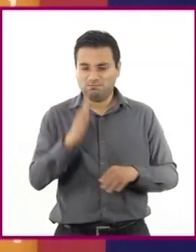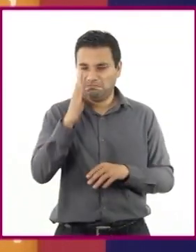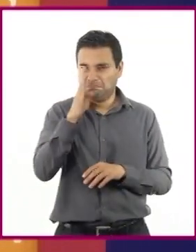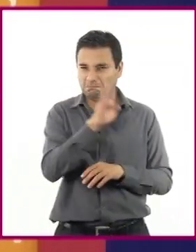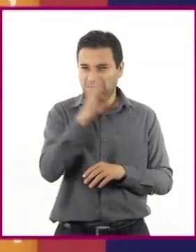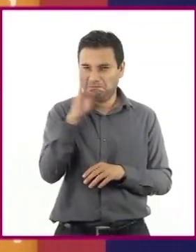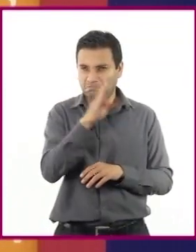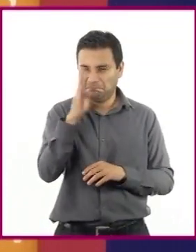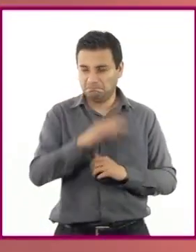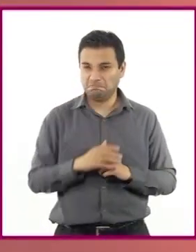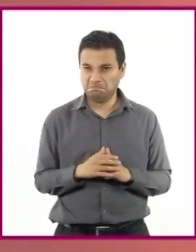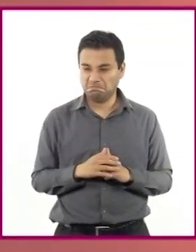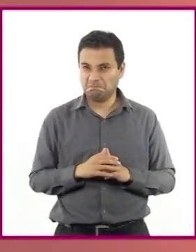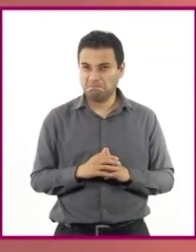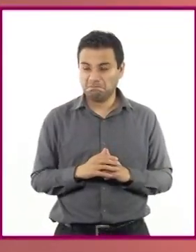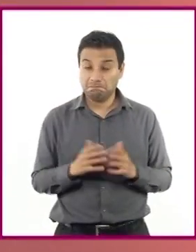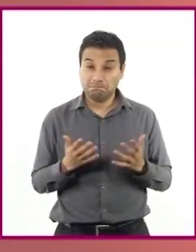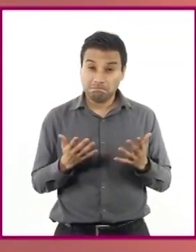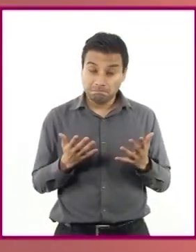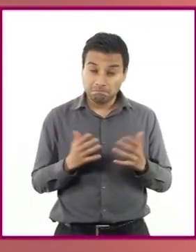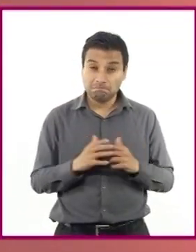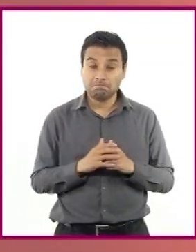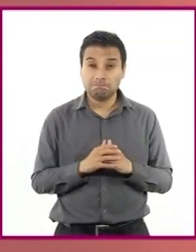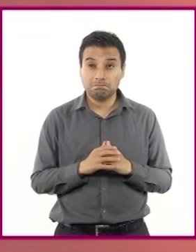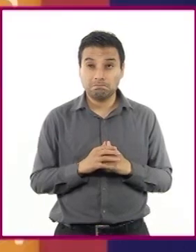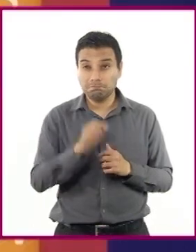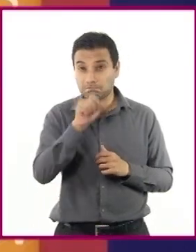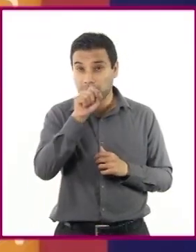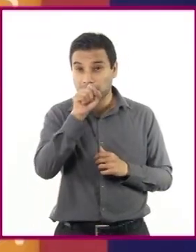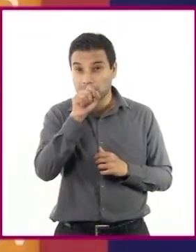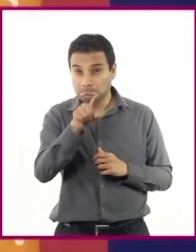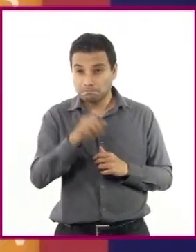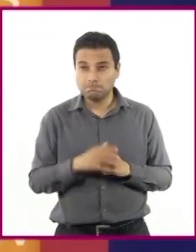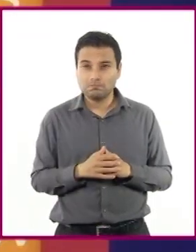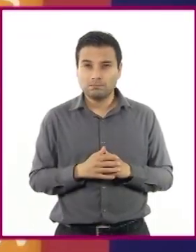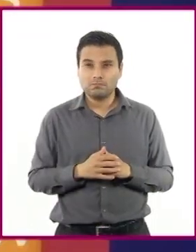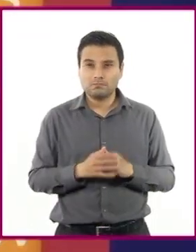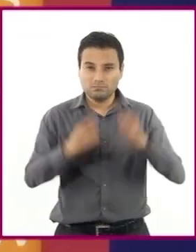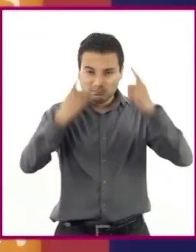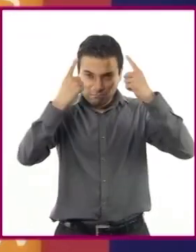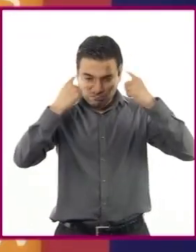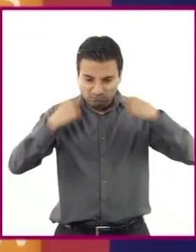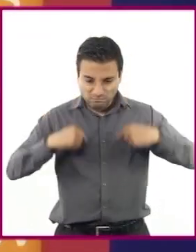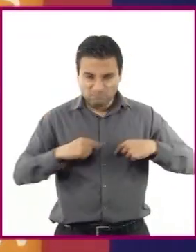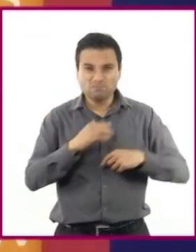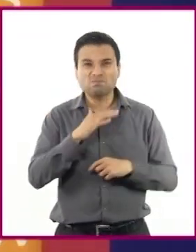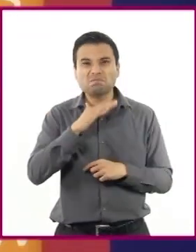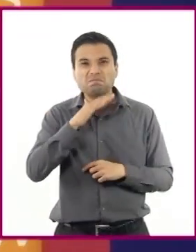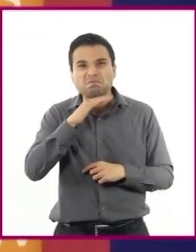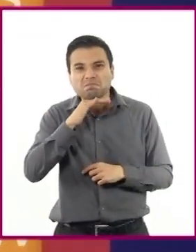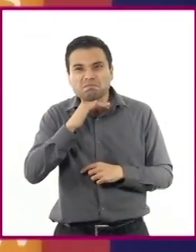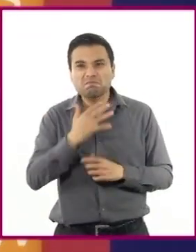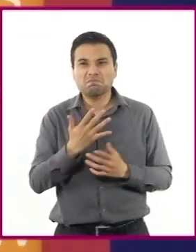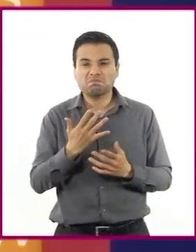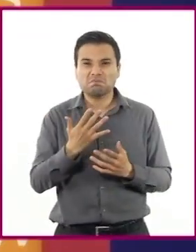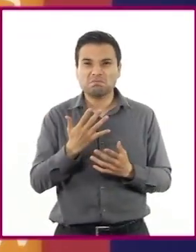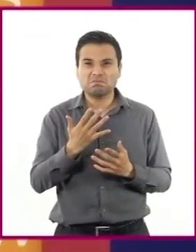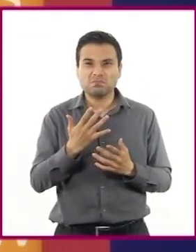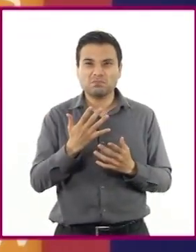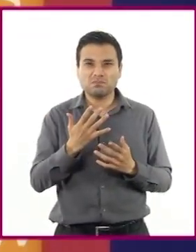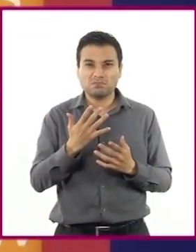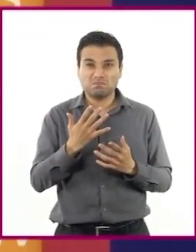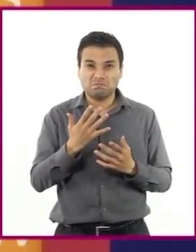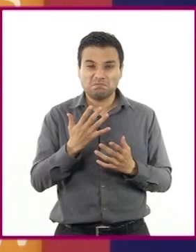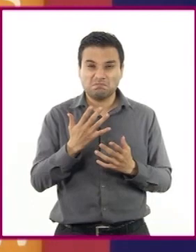Probablemente también haya descuidado su aspecto físico, quizás ahora se ve desalineado e